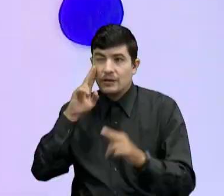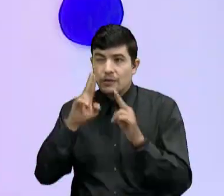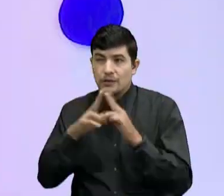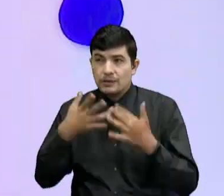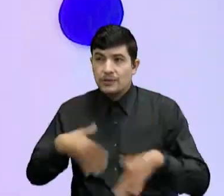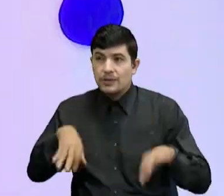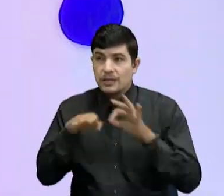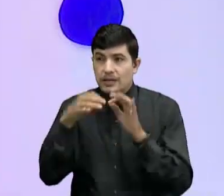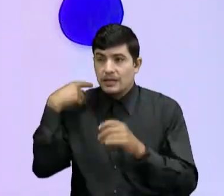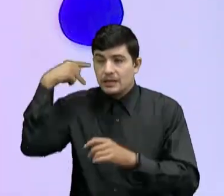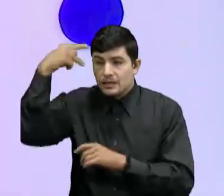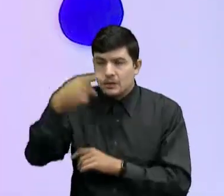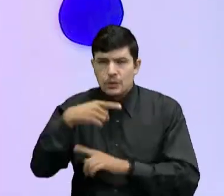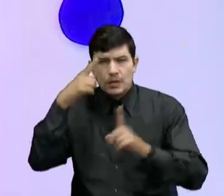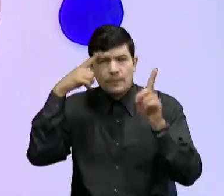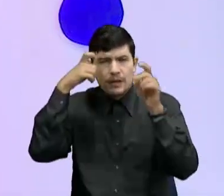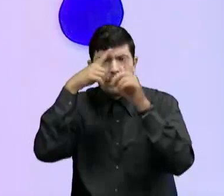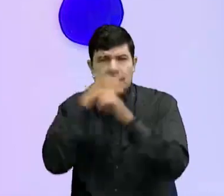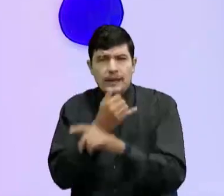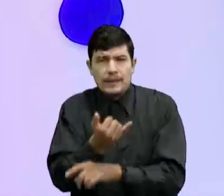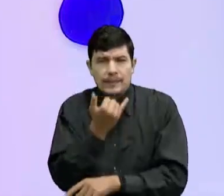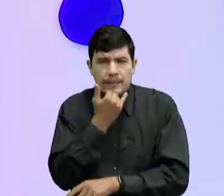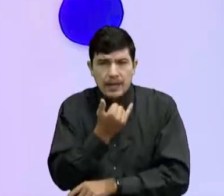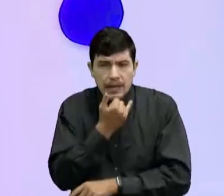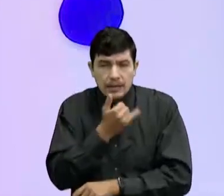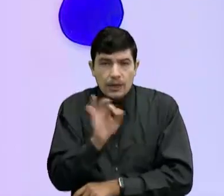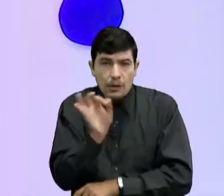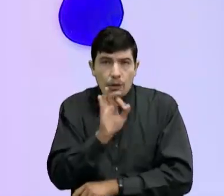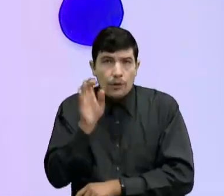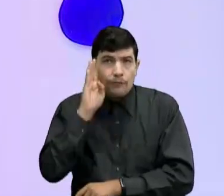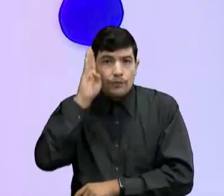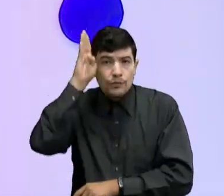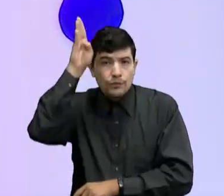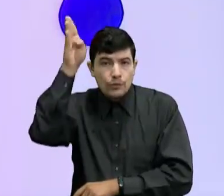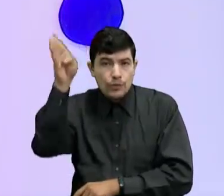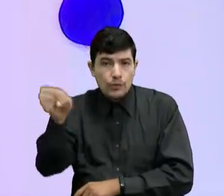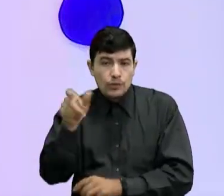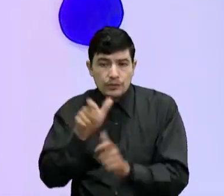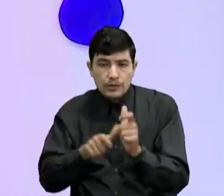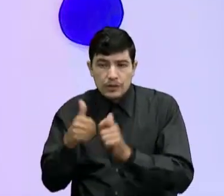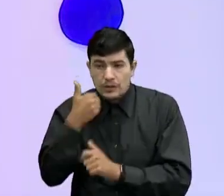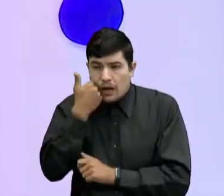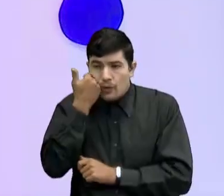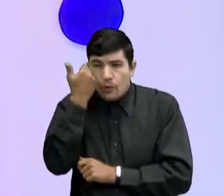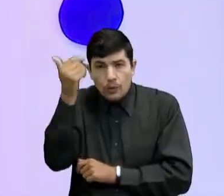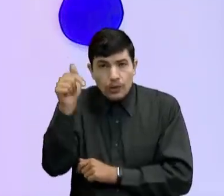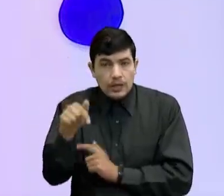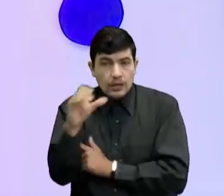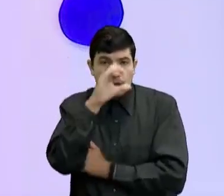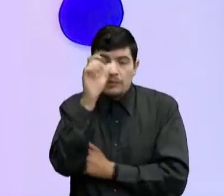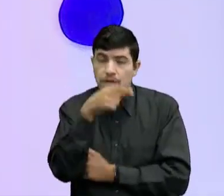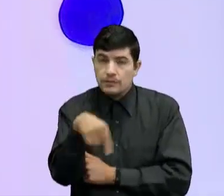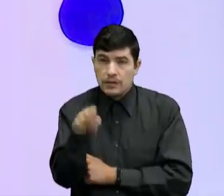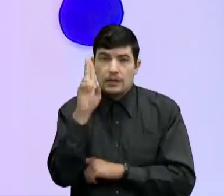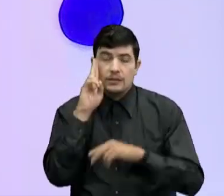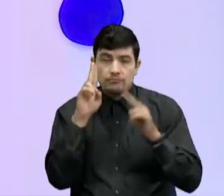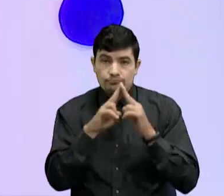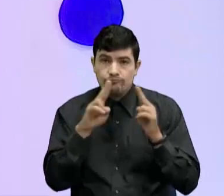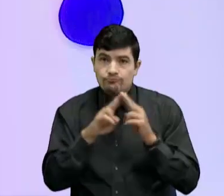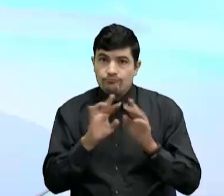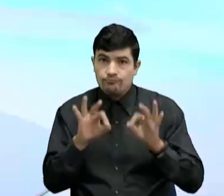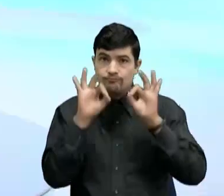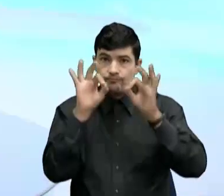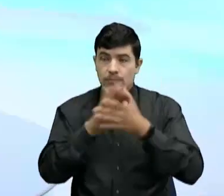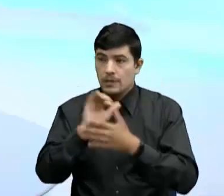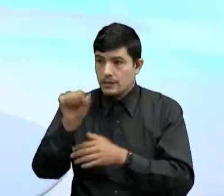muy chévere Para reflexionar Sobre los posibles O los futuros Adultos Que vaya a tener Nuestro país Y sepan elegir Muy bien